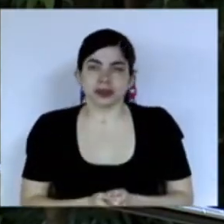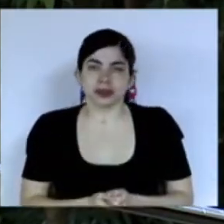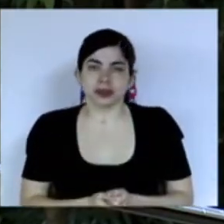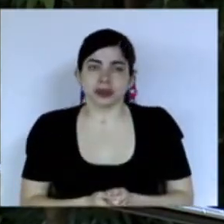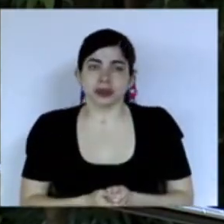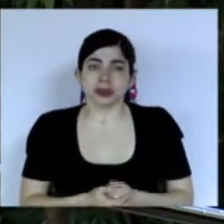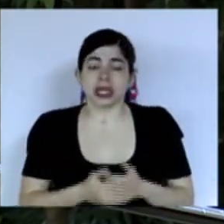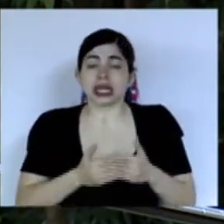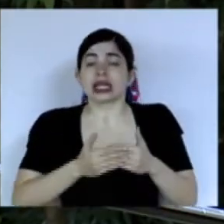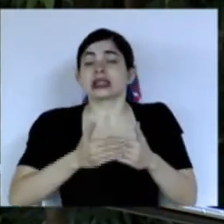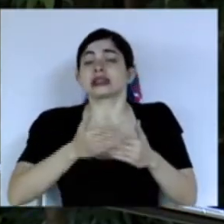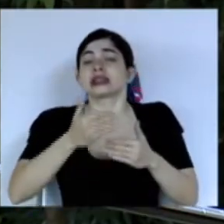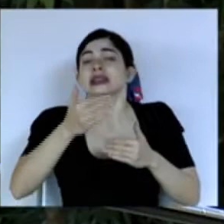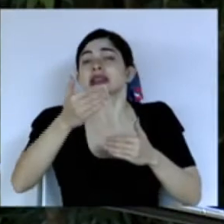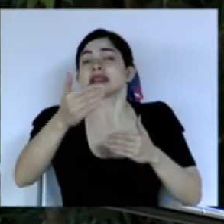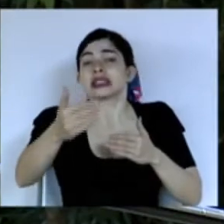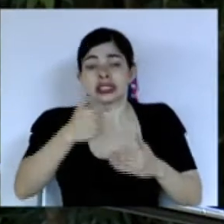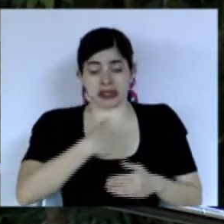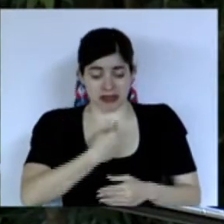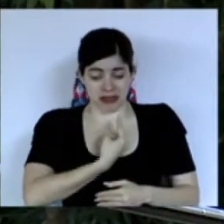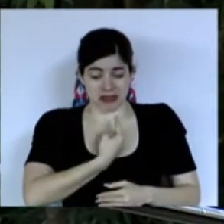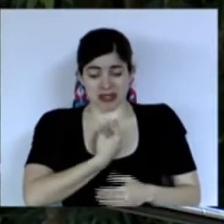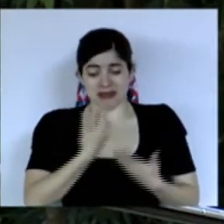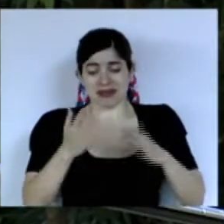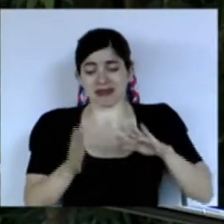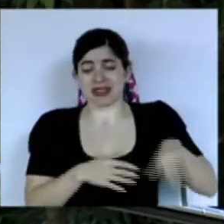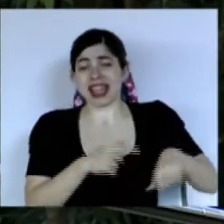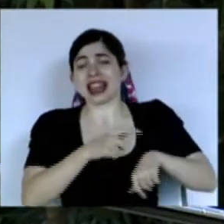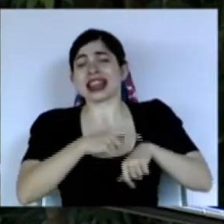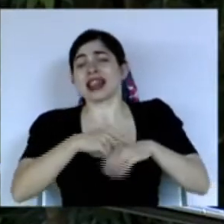que lo trasciende por mucho